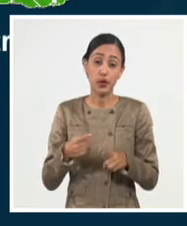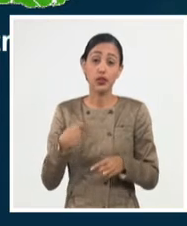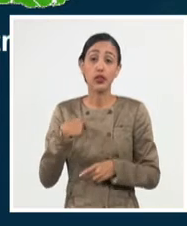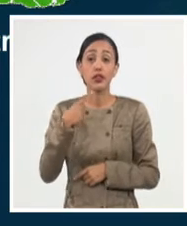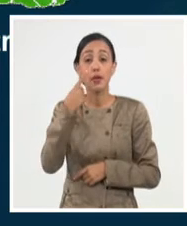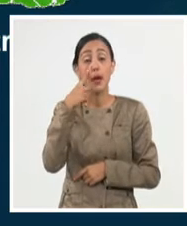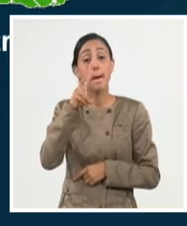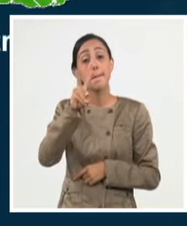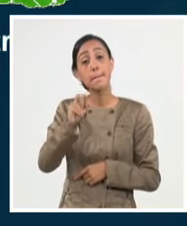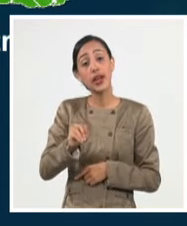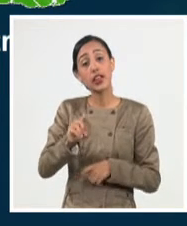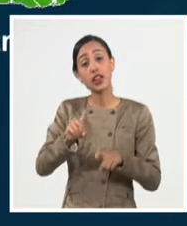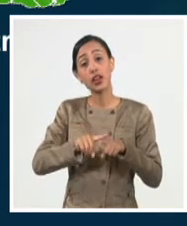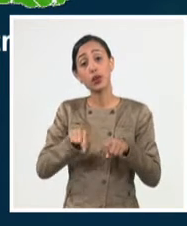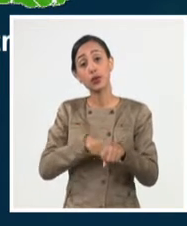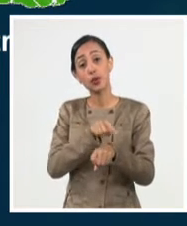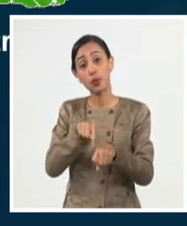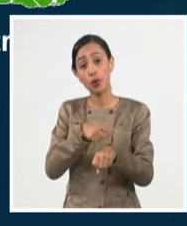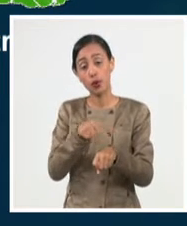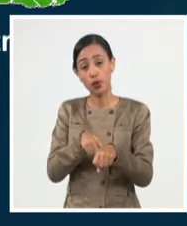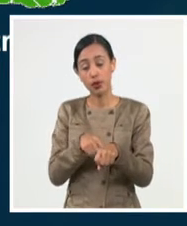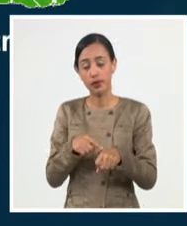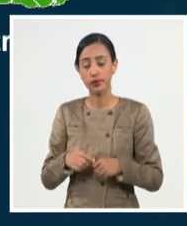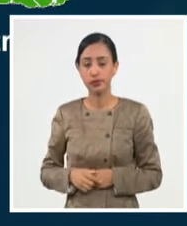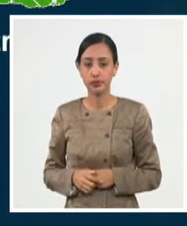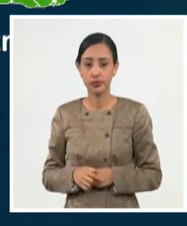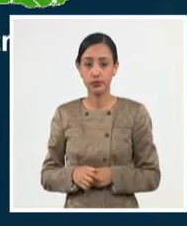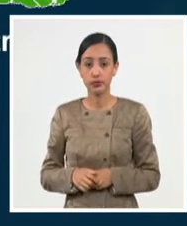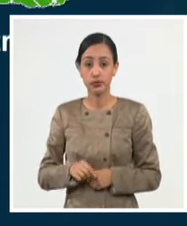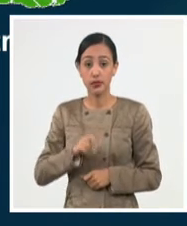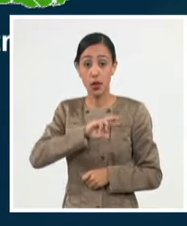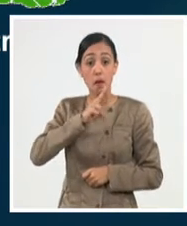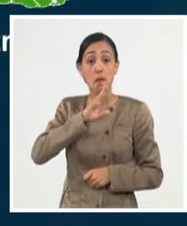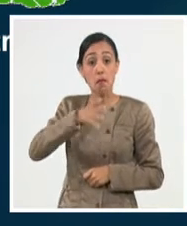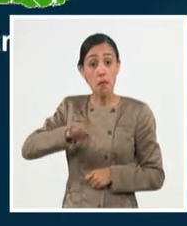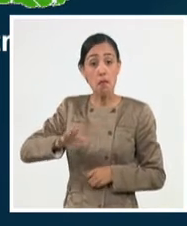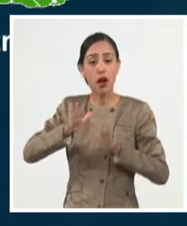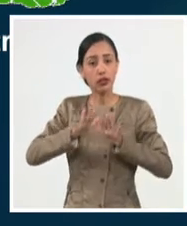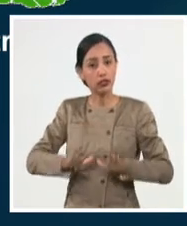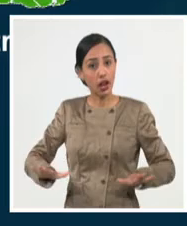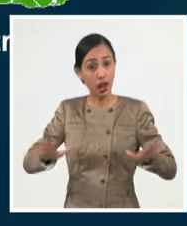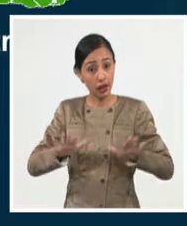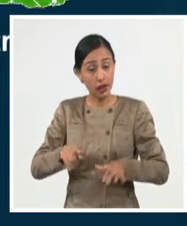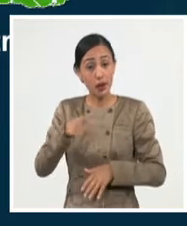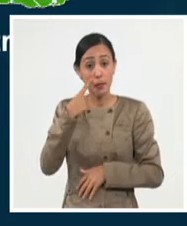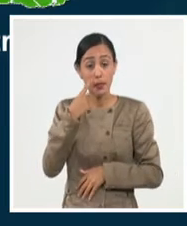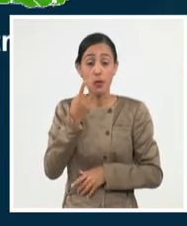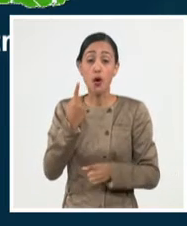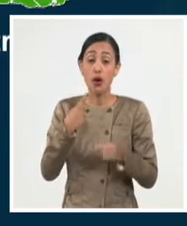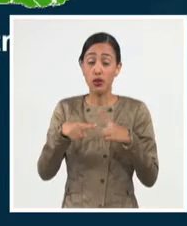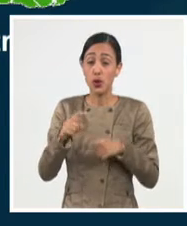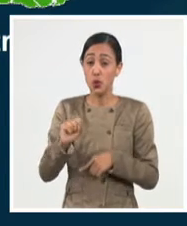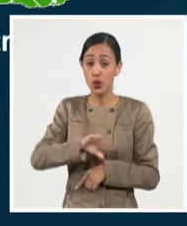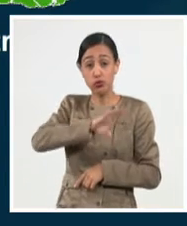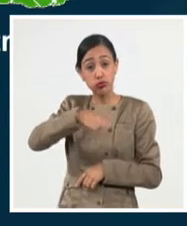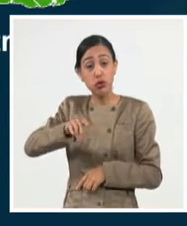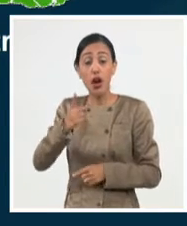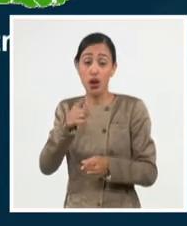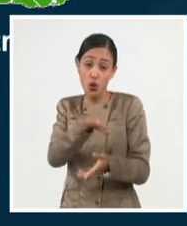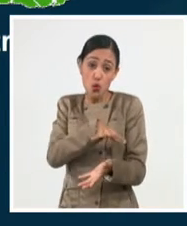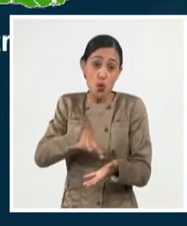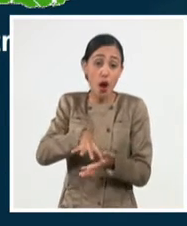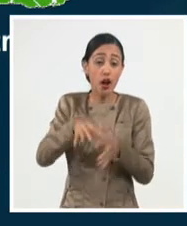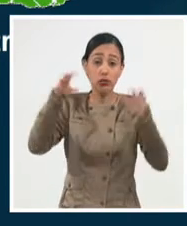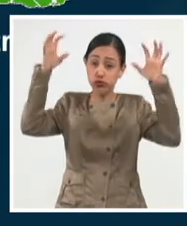hasta 20 kilómetros por hora. Habrá mar tranquila en todos nuestros litorales, excepto en zonas de chubascos y tormentas